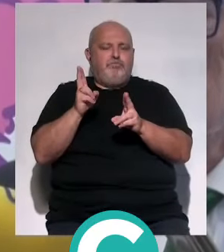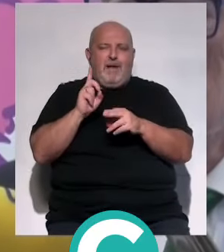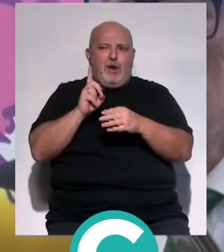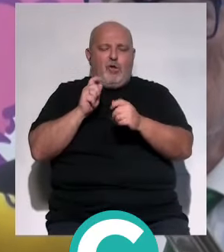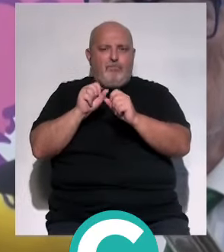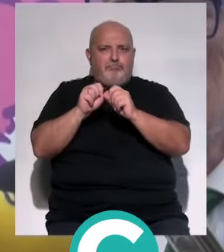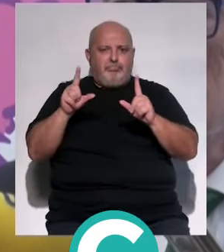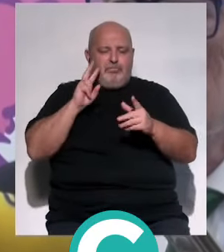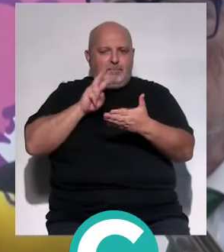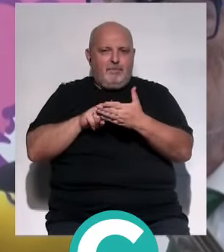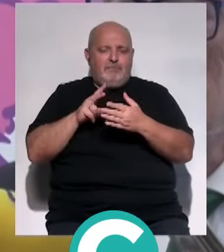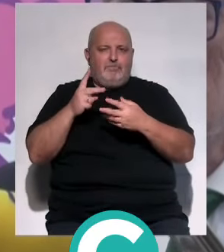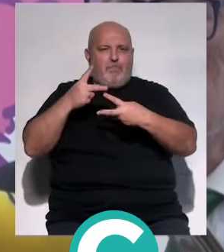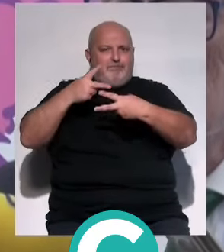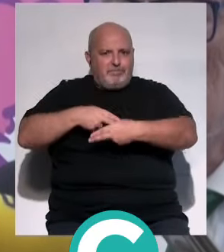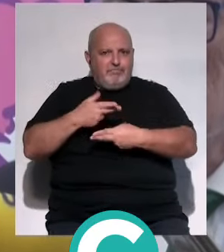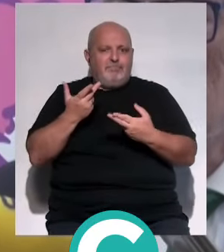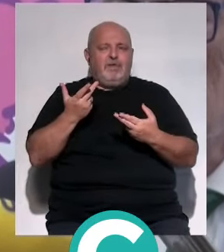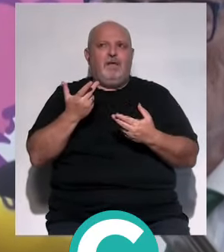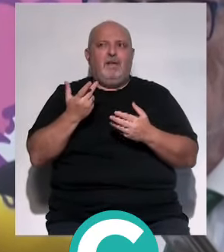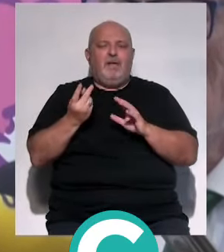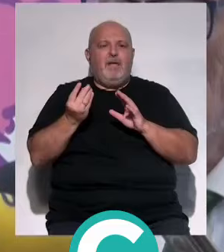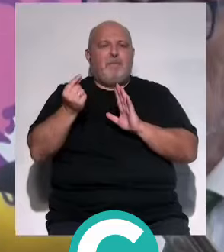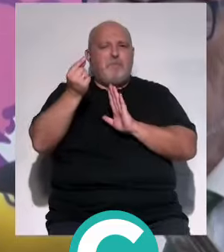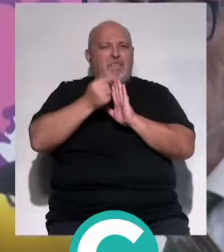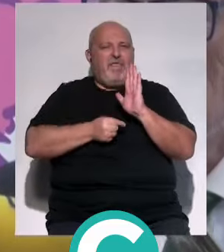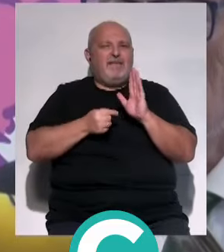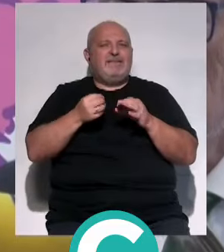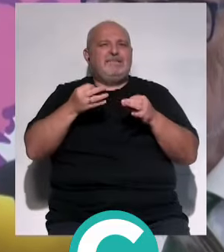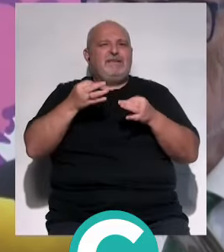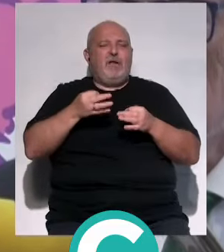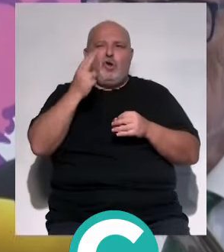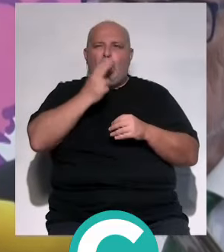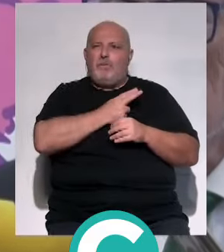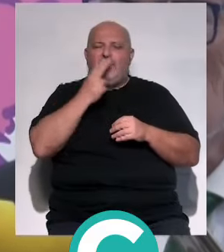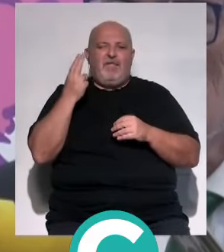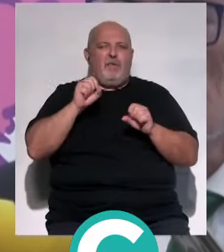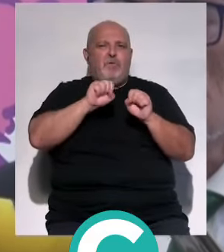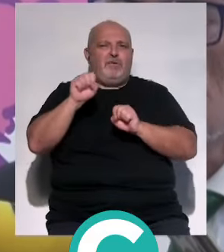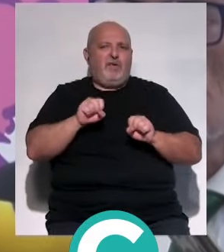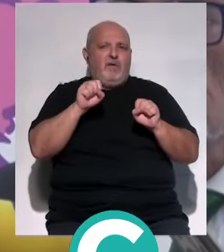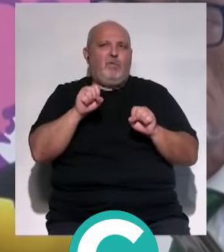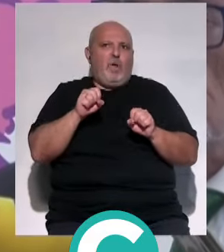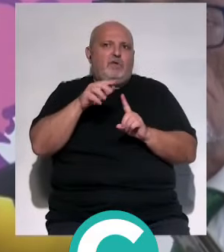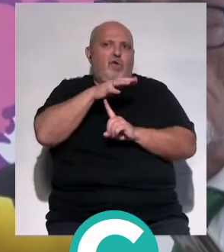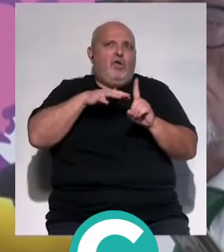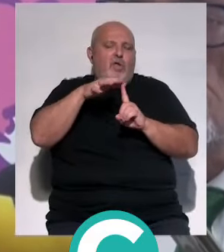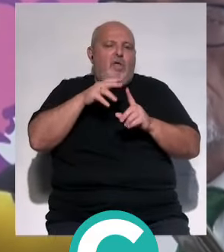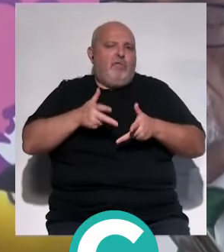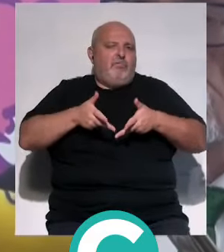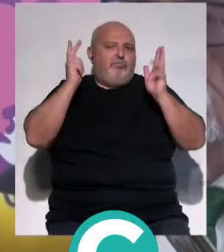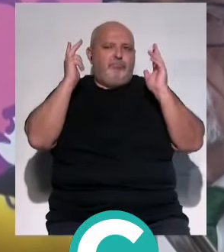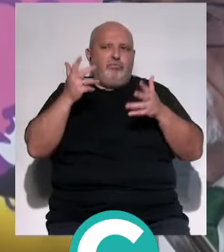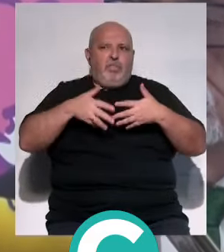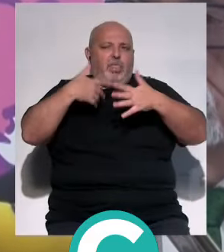adolescentes, que implementen medidas que se comprometan en la protección. No puede ser un entorno absolutamente